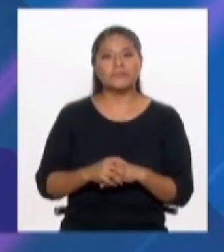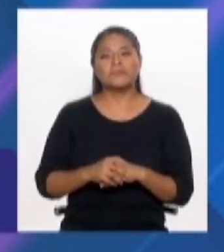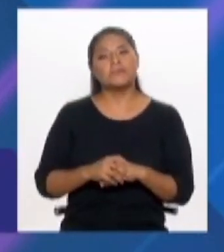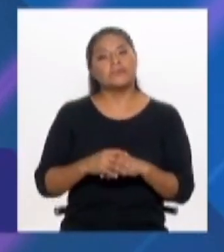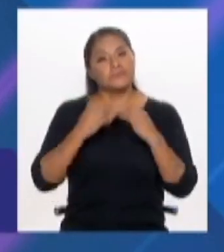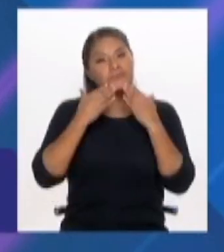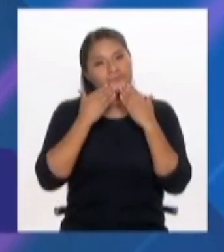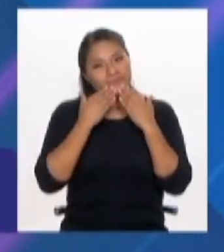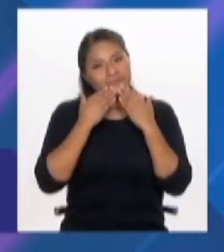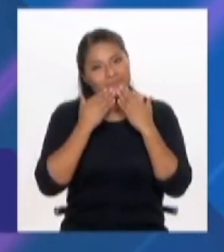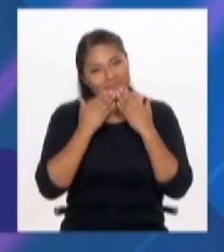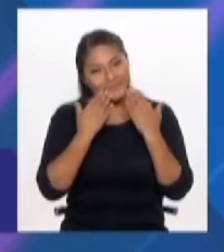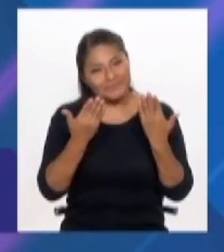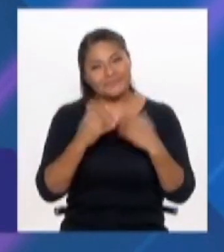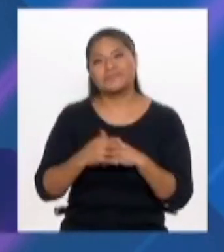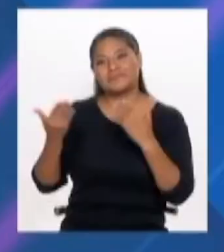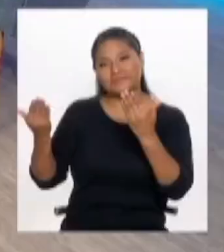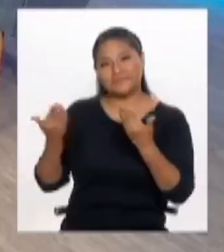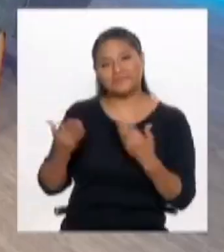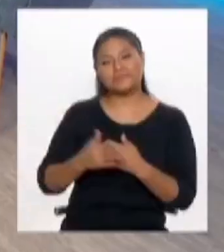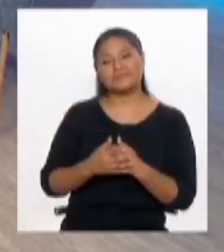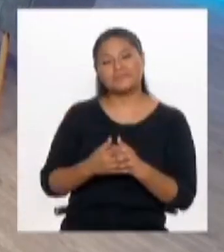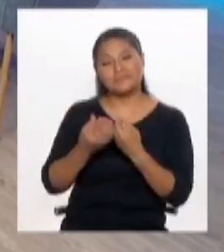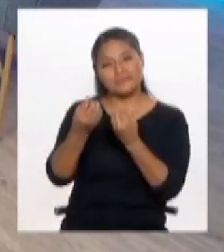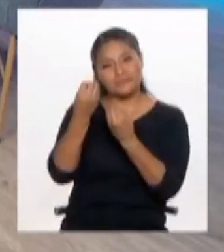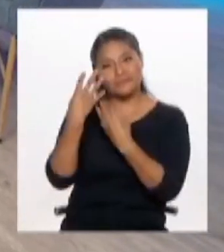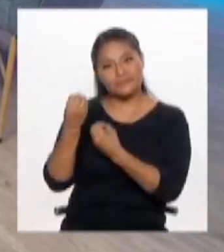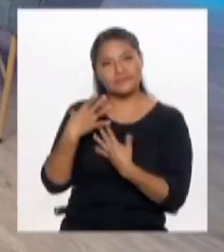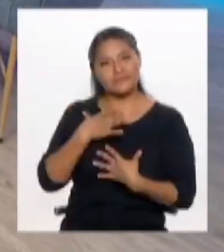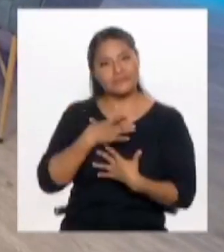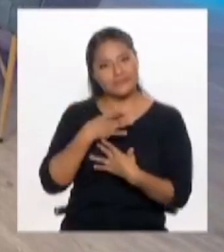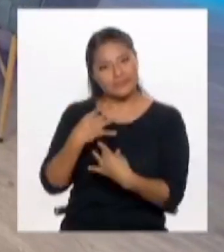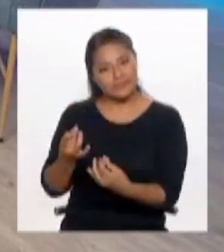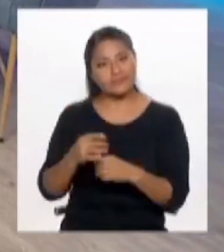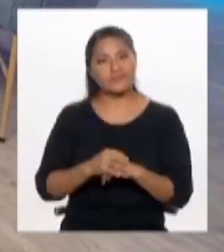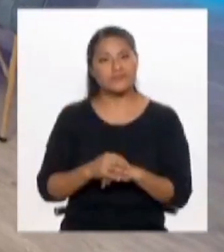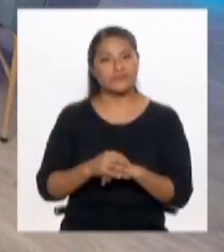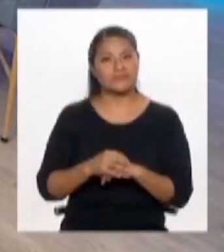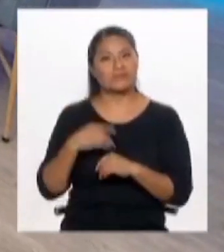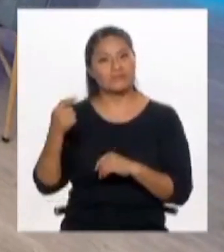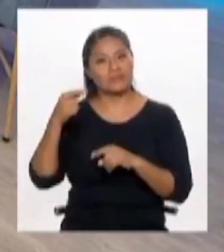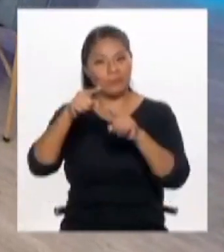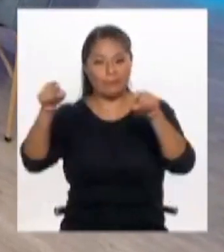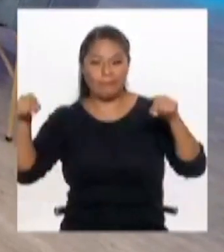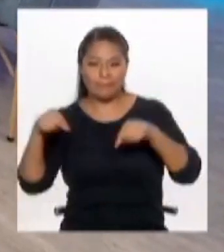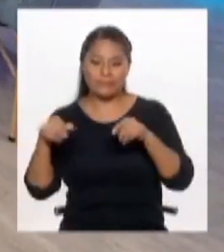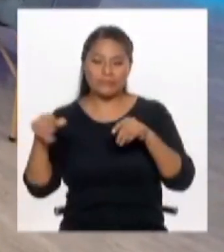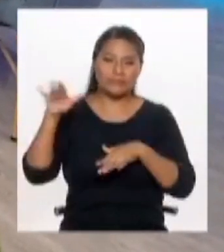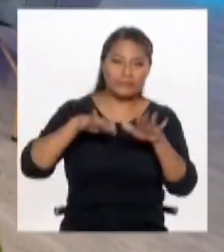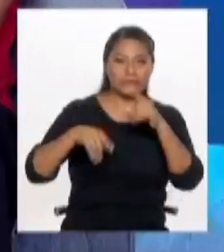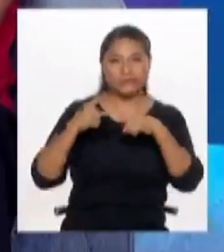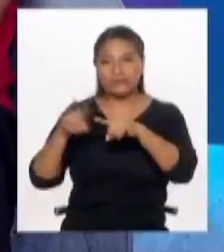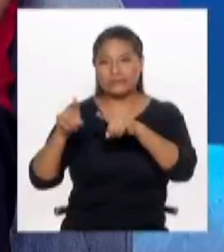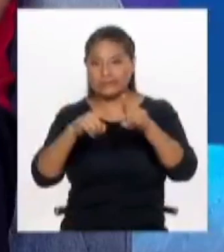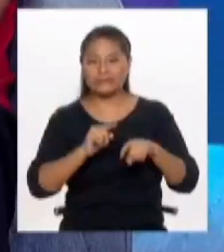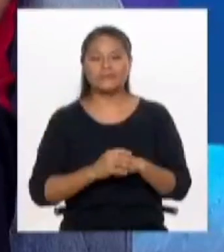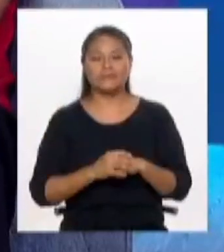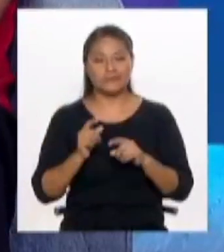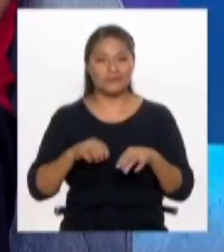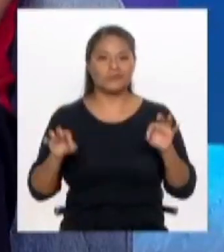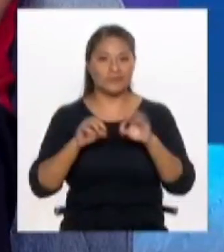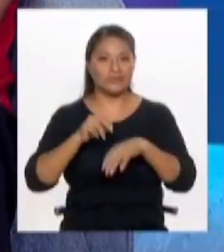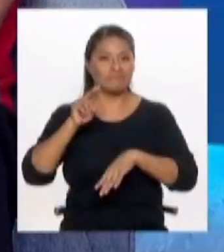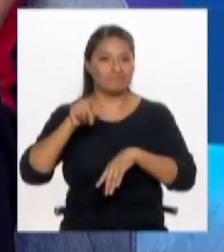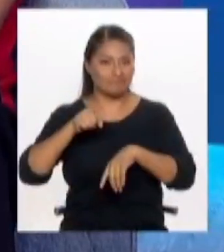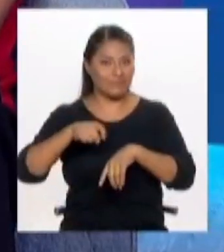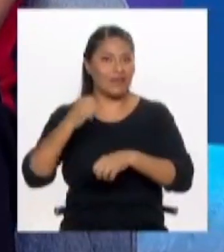Muchas gracias por haber estado con nosotros. En verdad ha sido bien revelador, interesante, más allá de la piscina y de la coyuntura, tenemos que empezar a